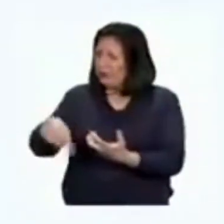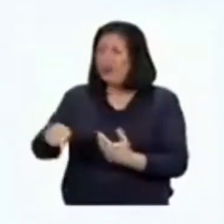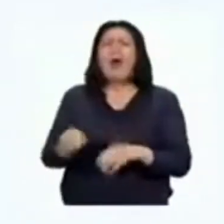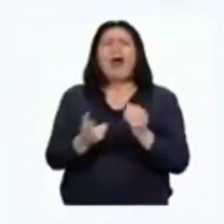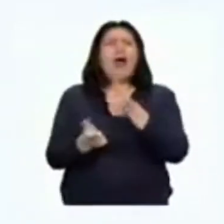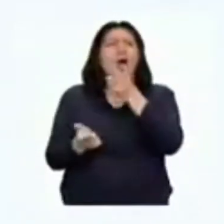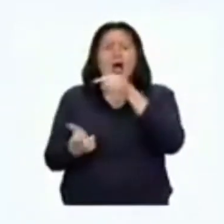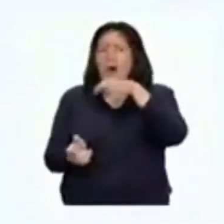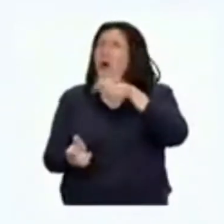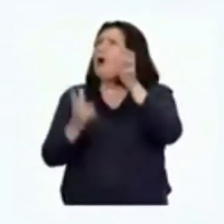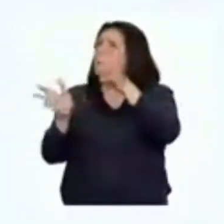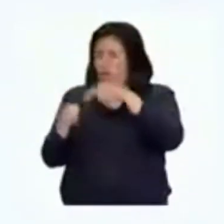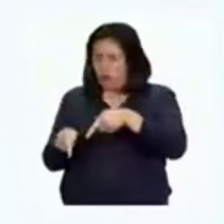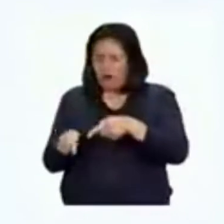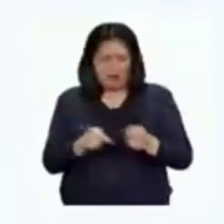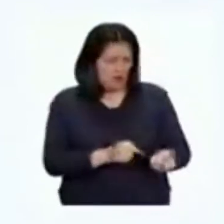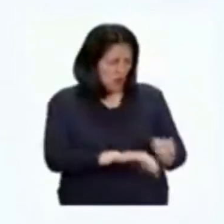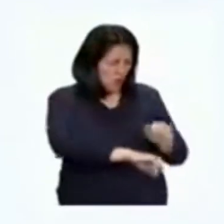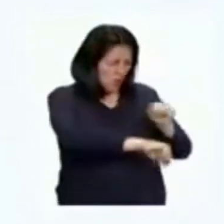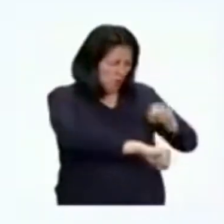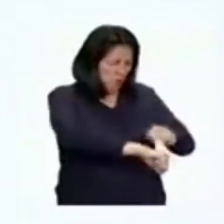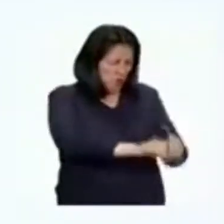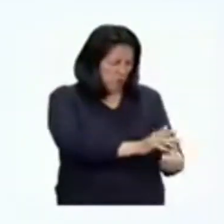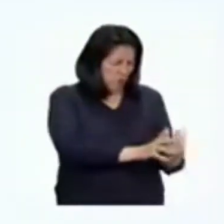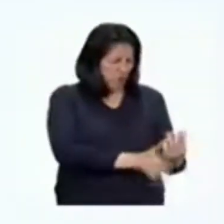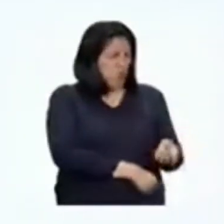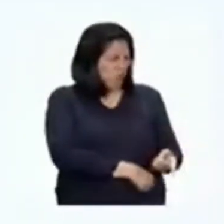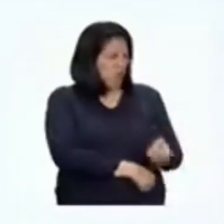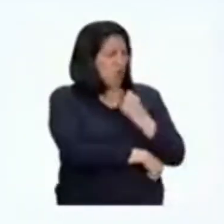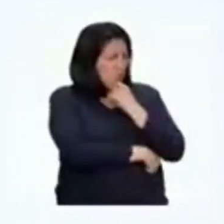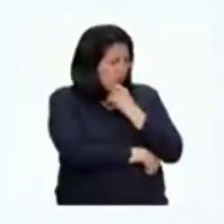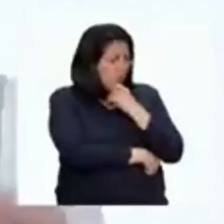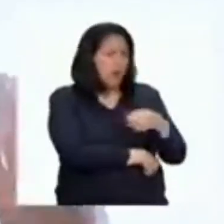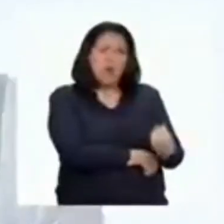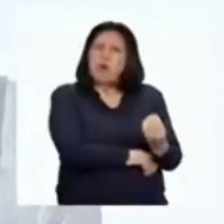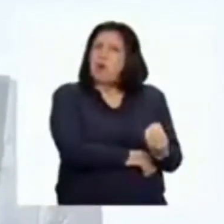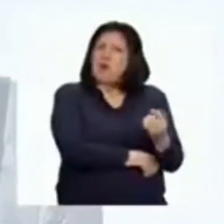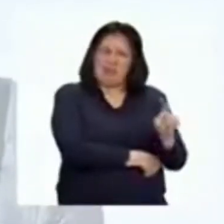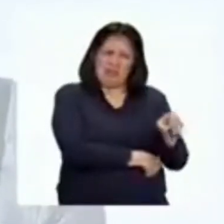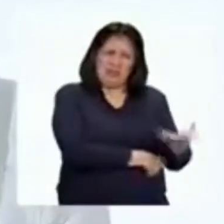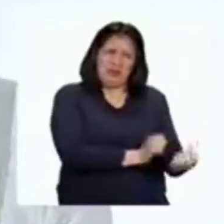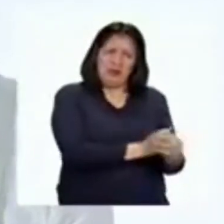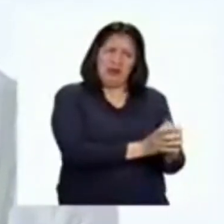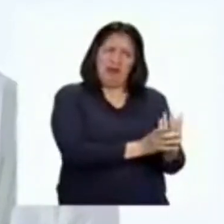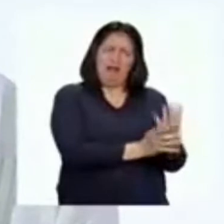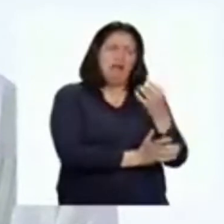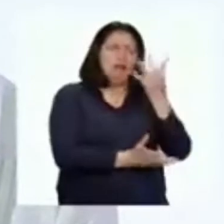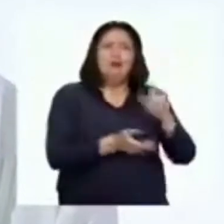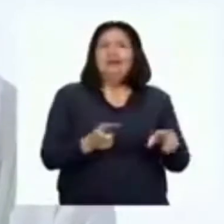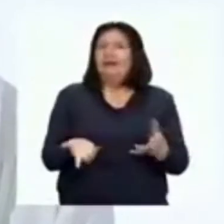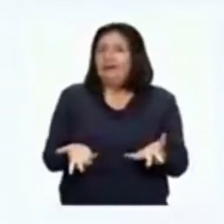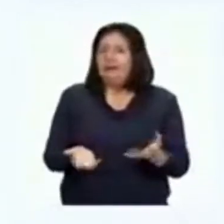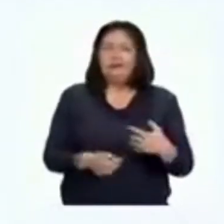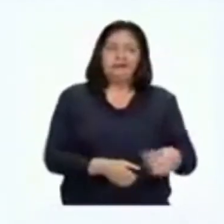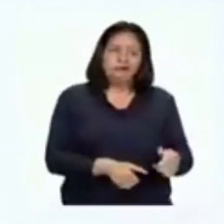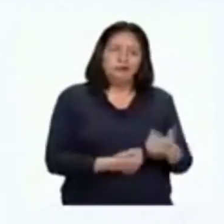Entonces pensé en la necesidad de esta plantita para, a pesar de todo, florecer. Supongo que la vida siempre encuentra